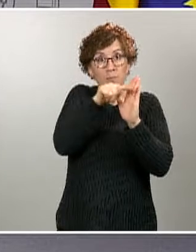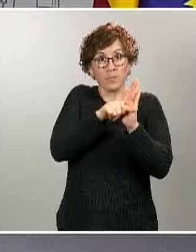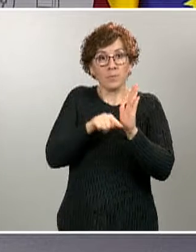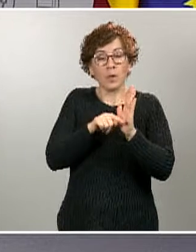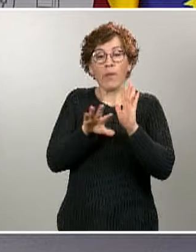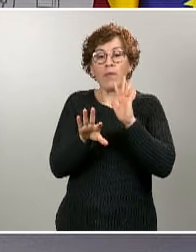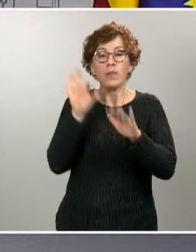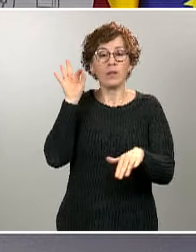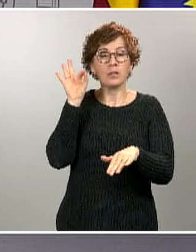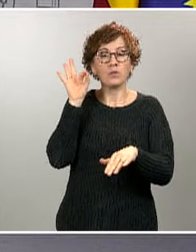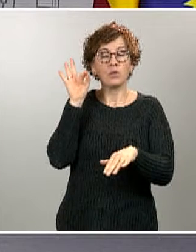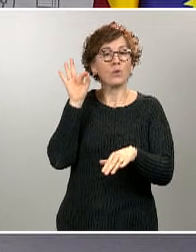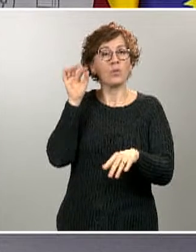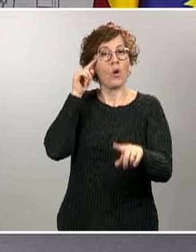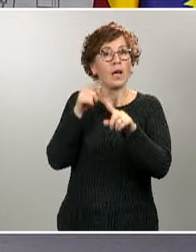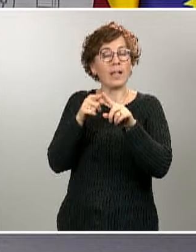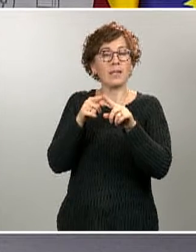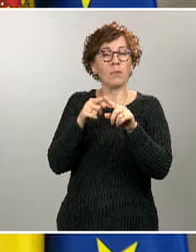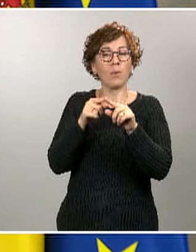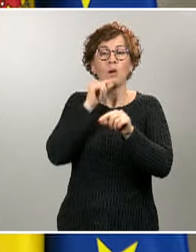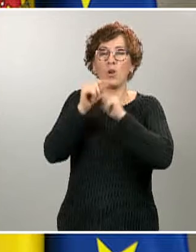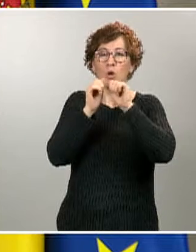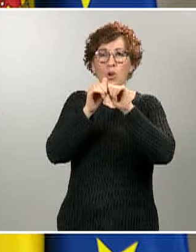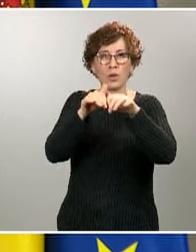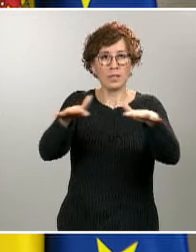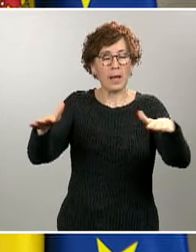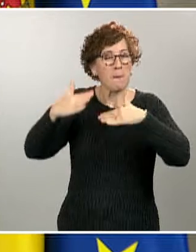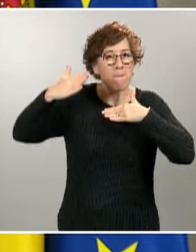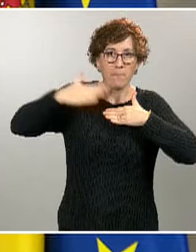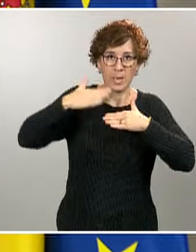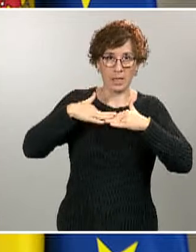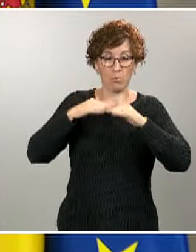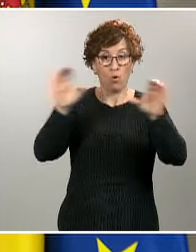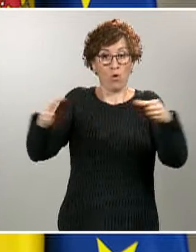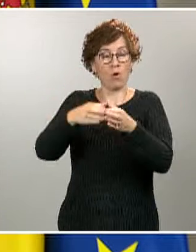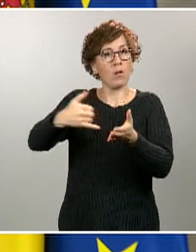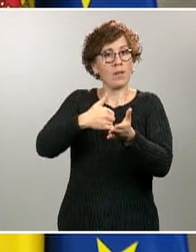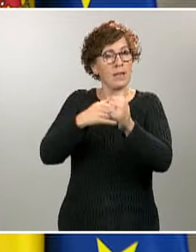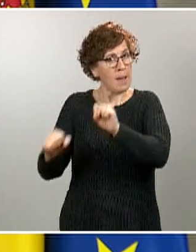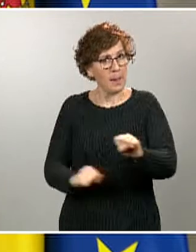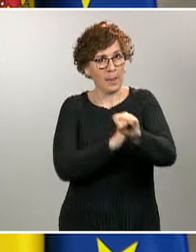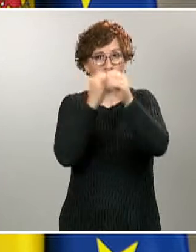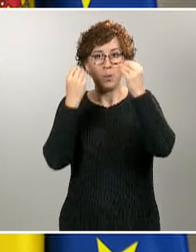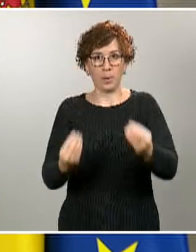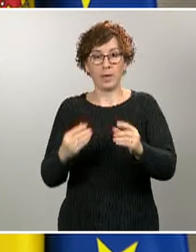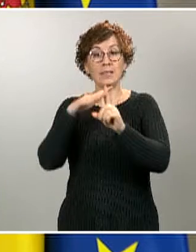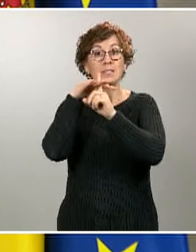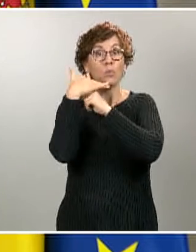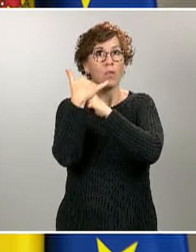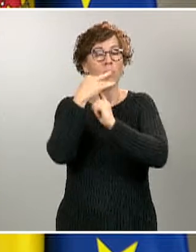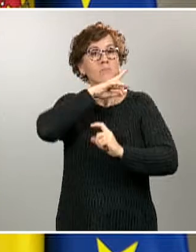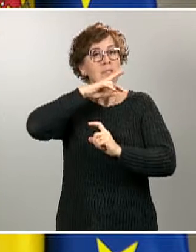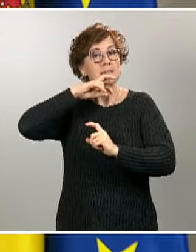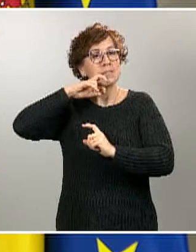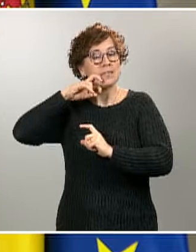al máximo los contagios, proteger a los colectivos más vulnerables y preservar la situación en márgenes asumibles para el sistema